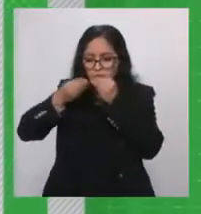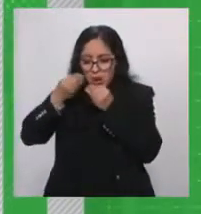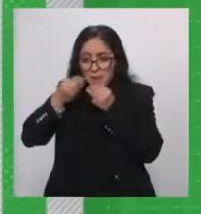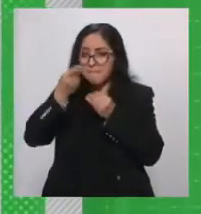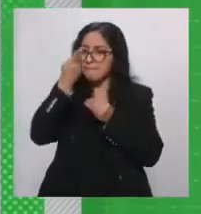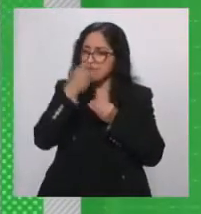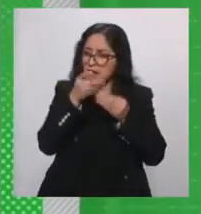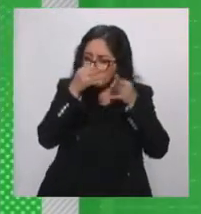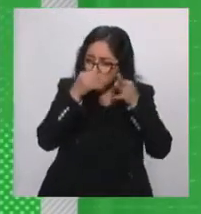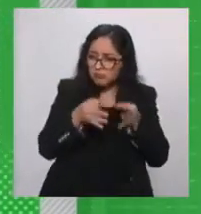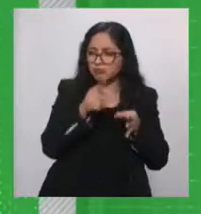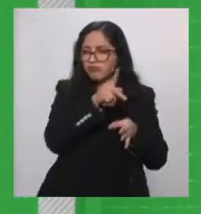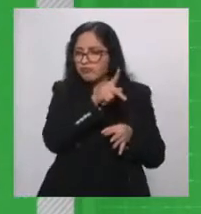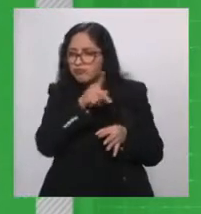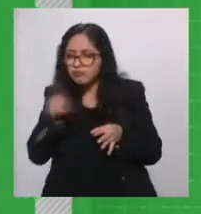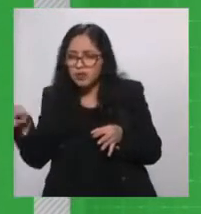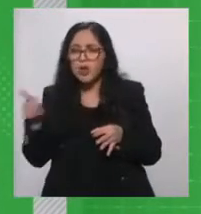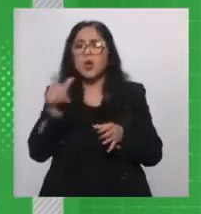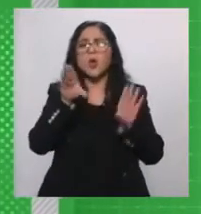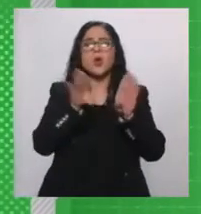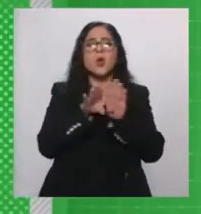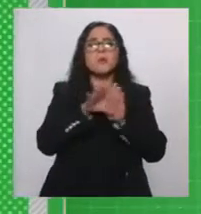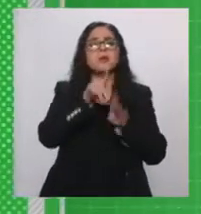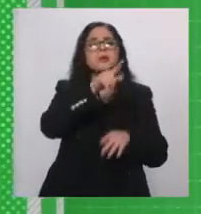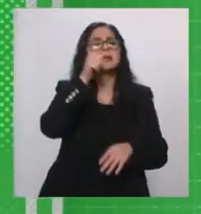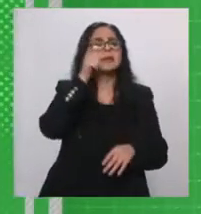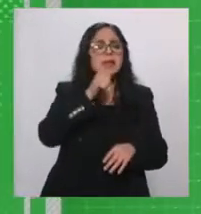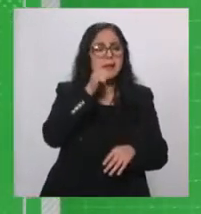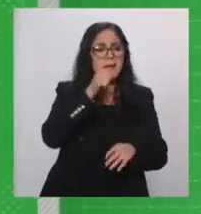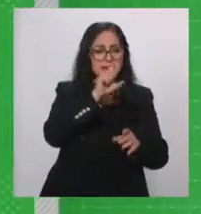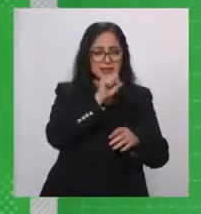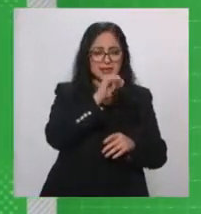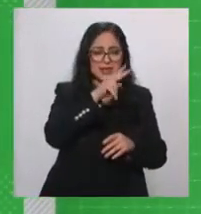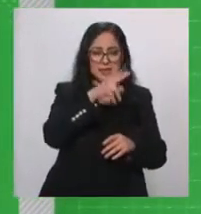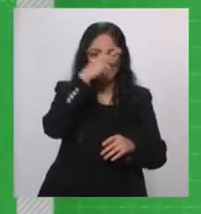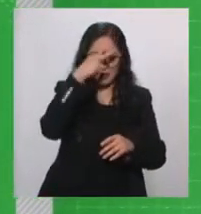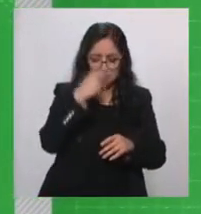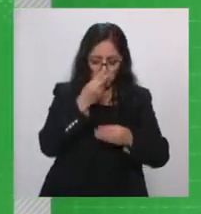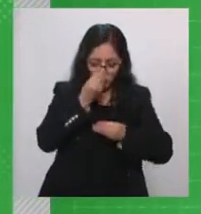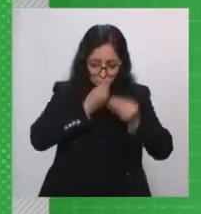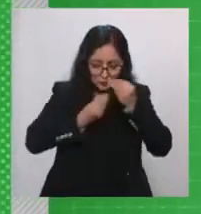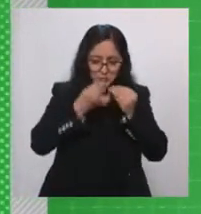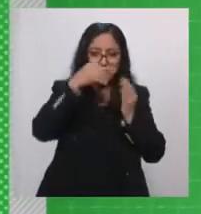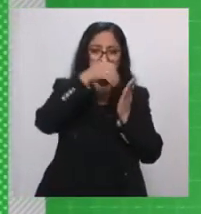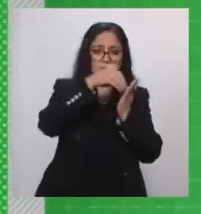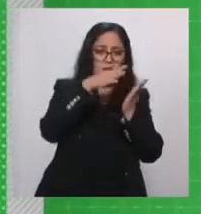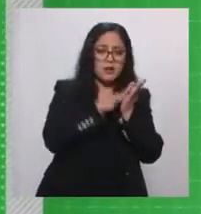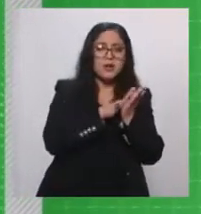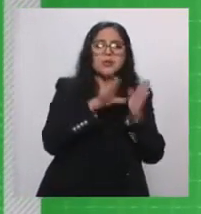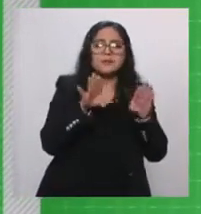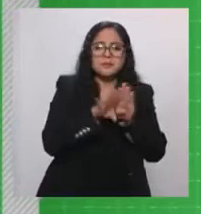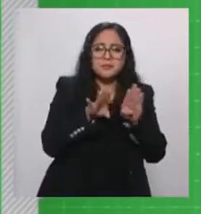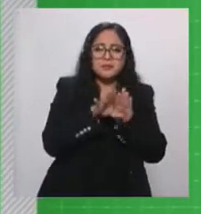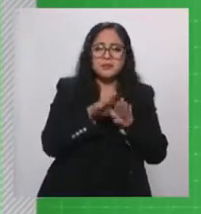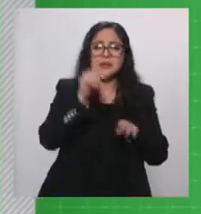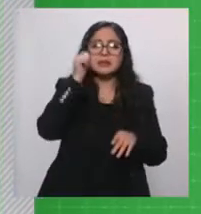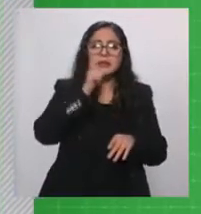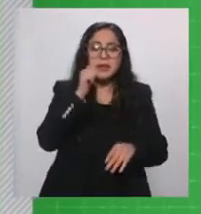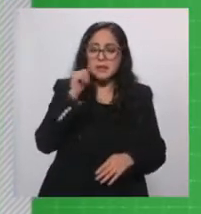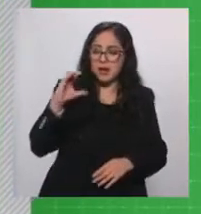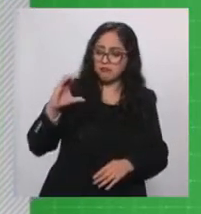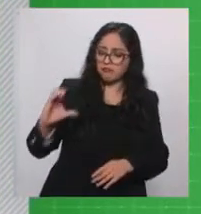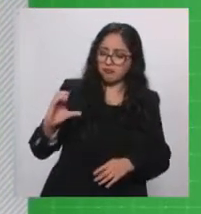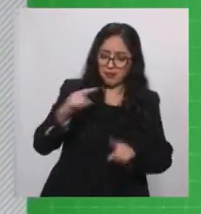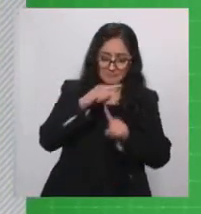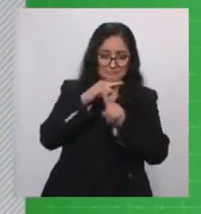general, por ejemplo, el sistema mexicano de alimentos equivalentes los clasifica la porción como media taza y que sí,